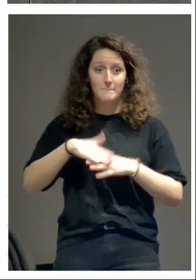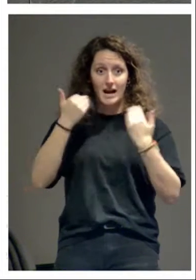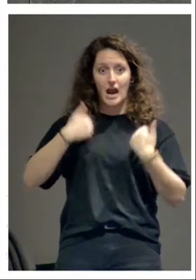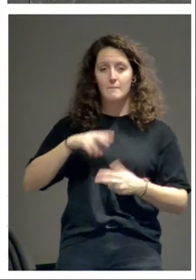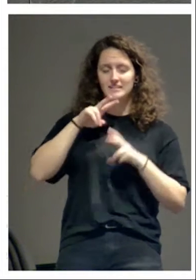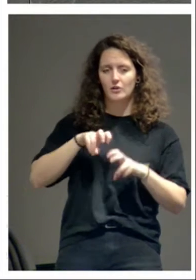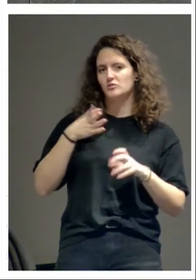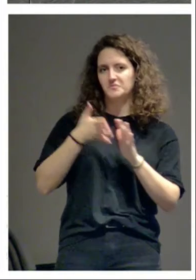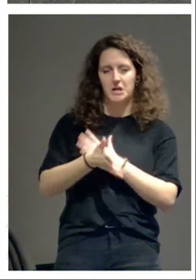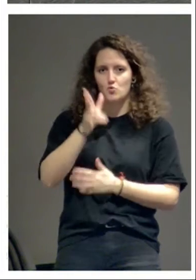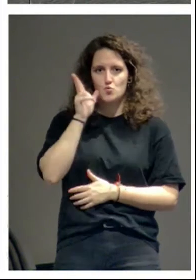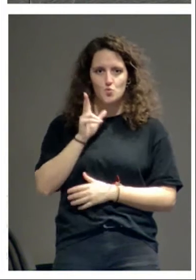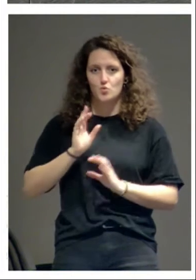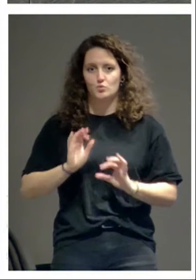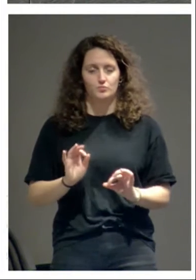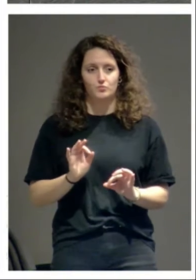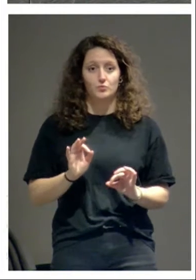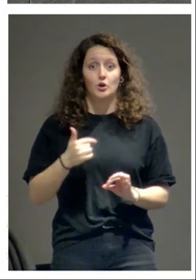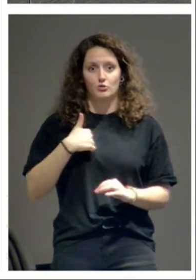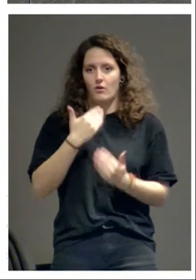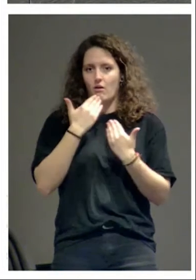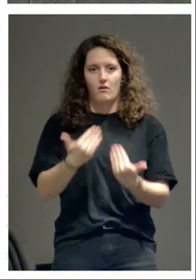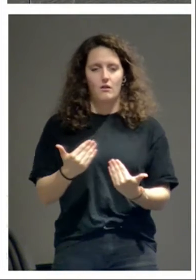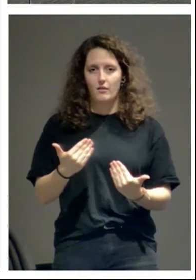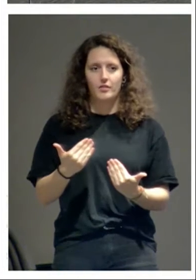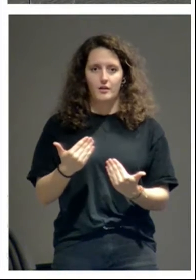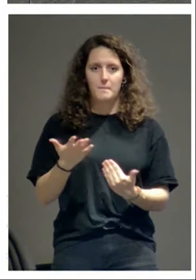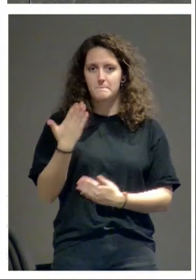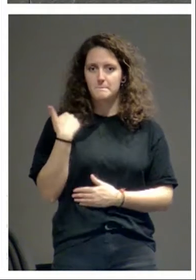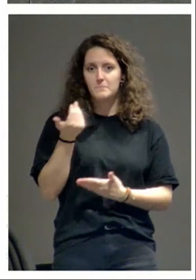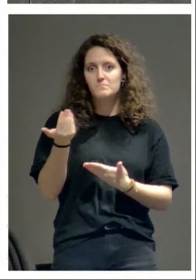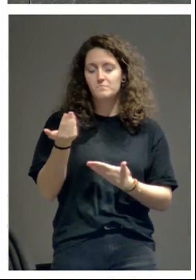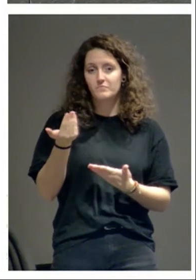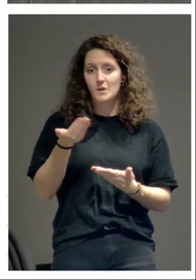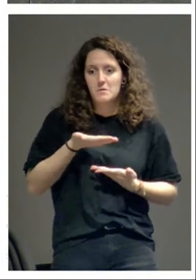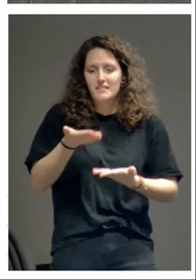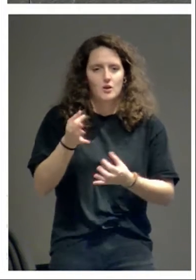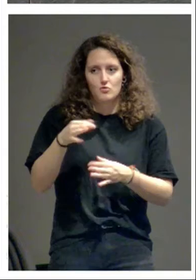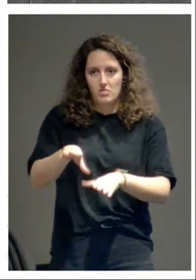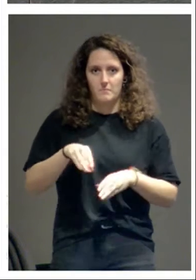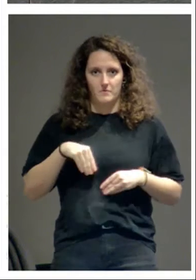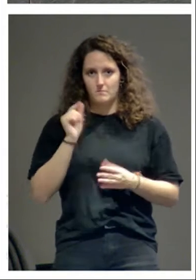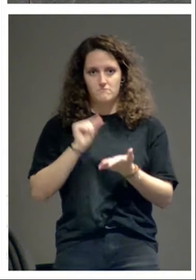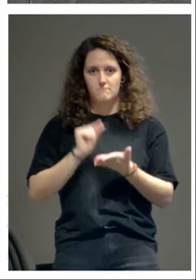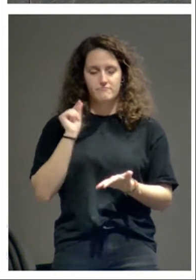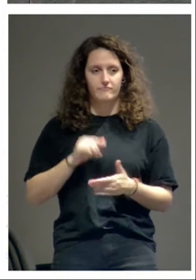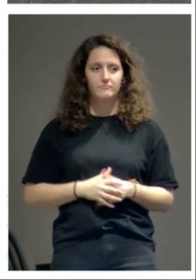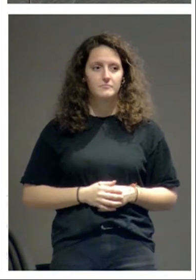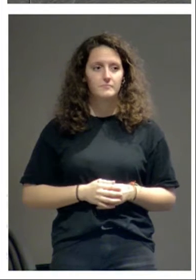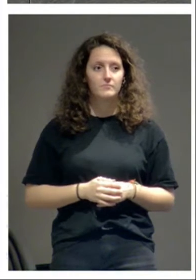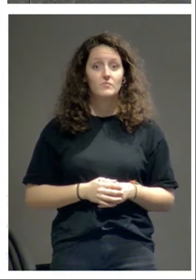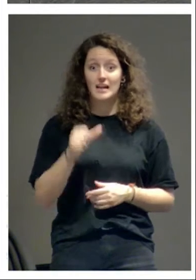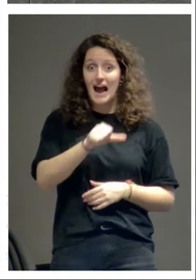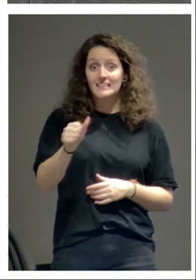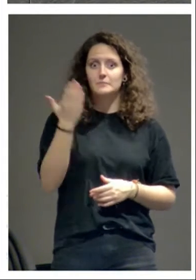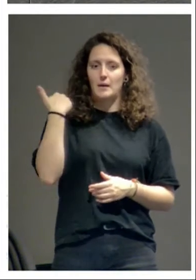privilegio. De tal manera que yo le agradecimiento la invitación y la acepté inmediatamente. Y fui la